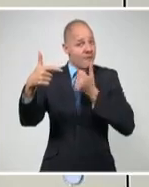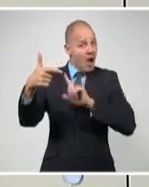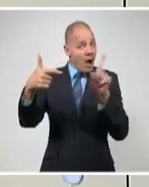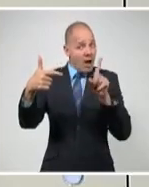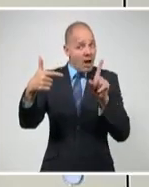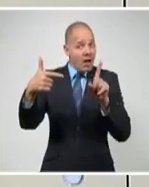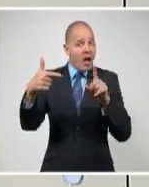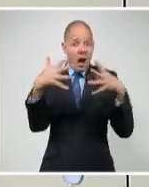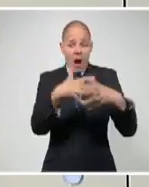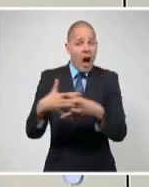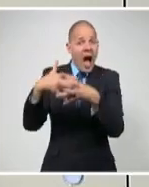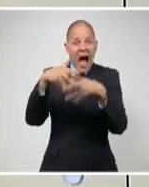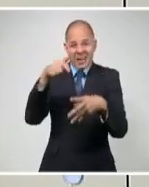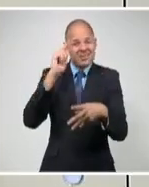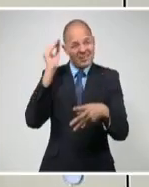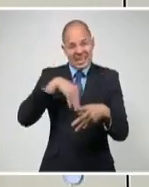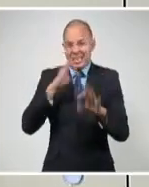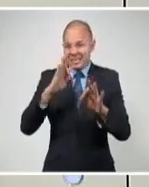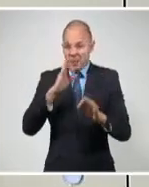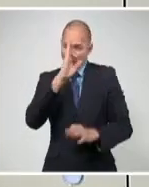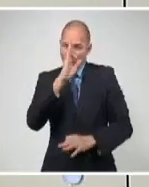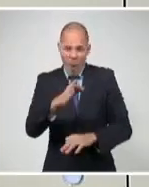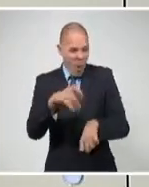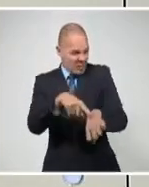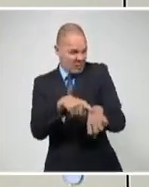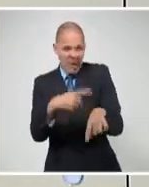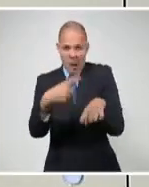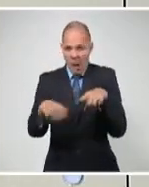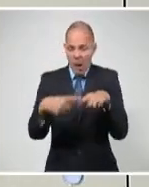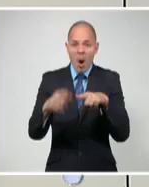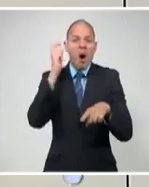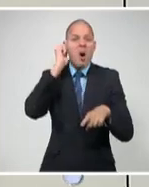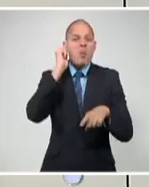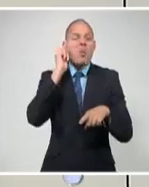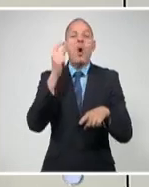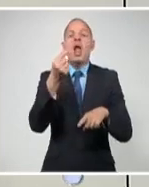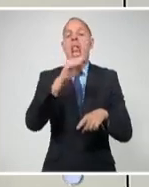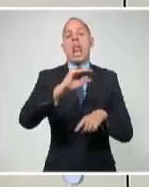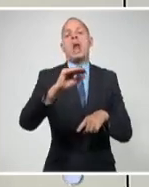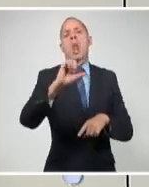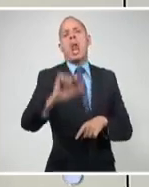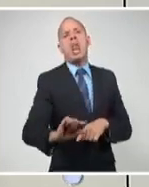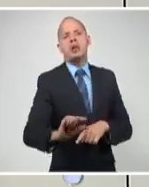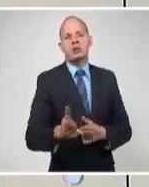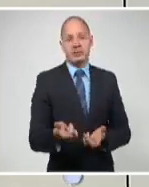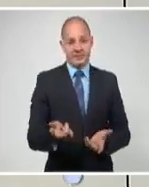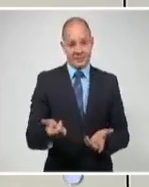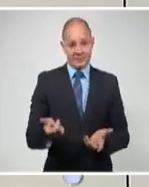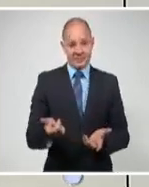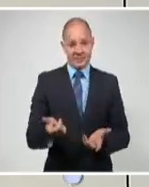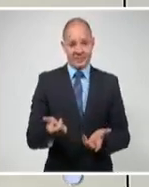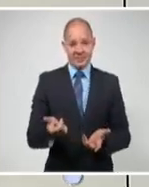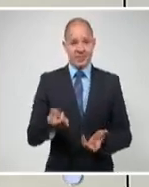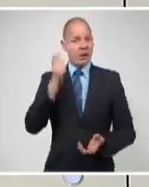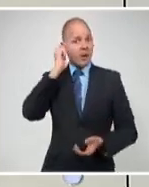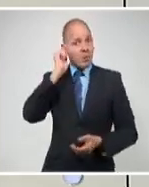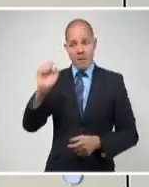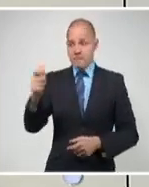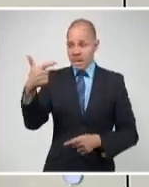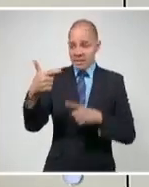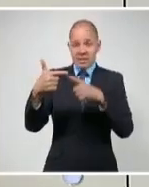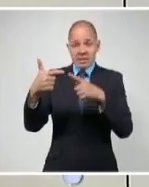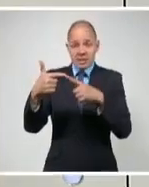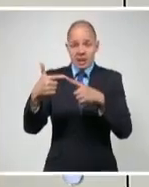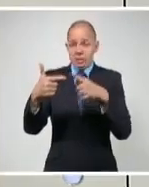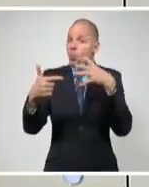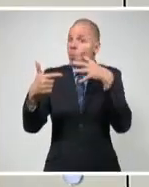campa a sus anchas y las mujeres ganan muchísimo dinero menos que los hombres por el mismo trabajo. Ese país donde hace cuatro